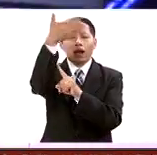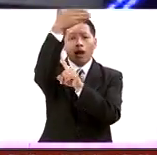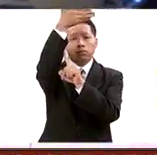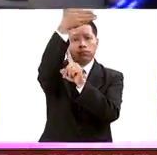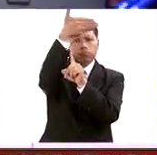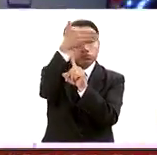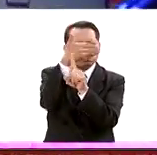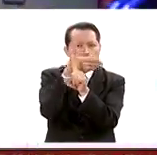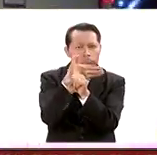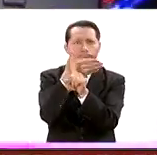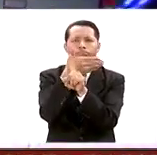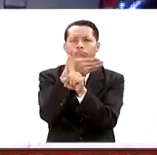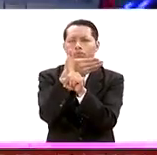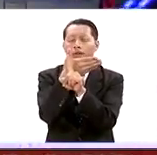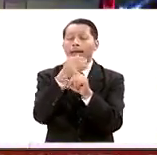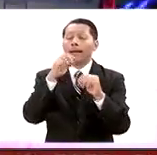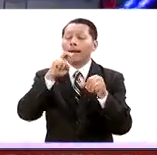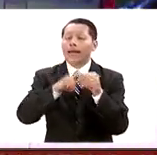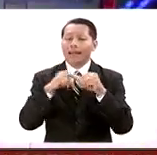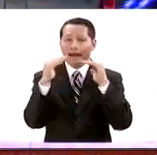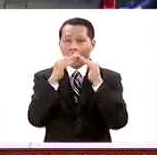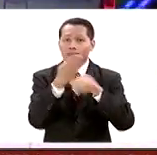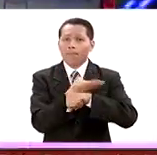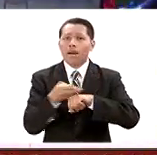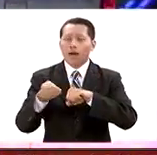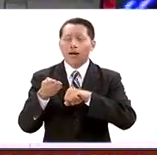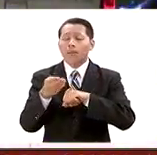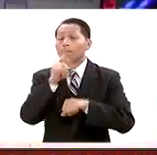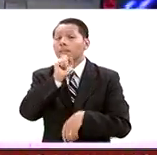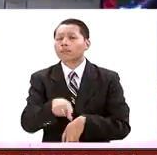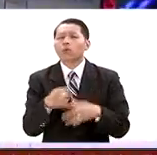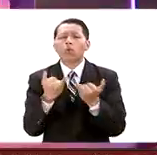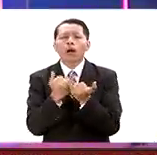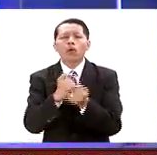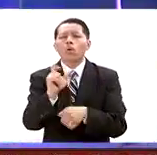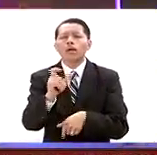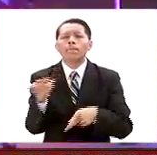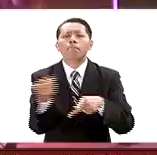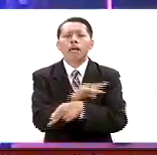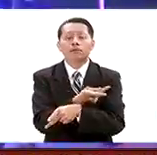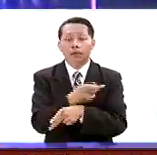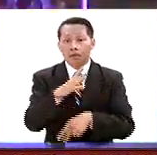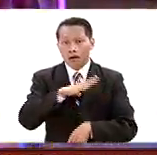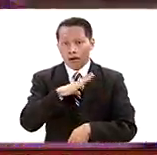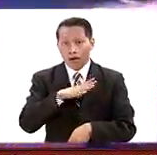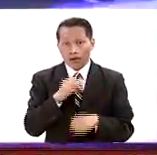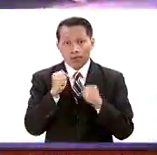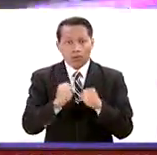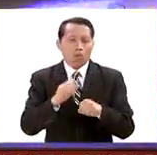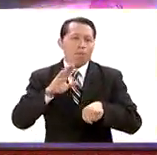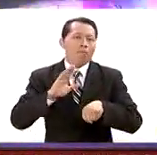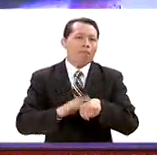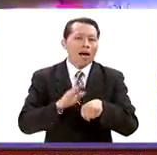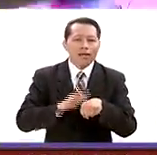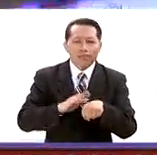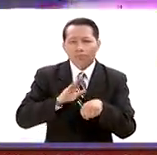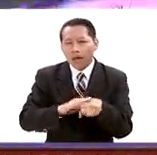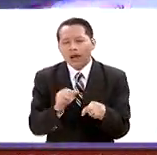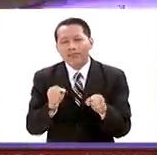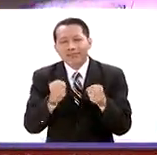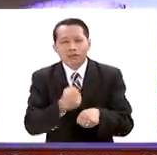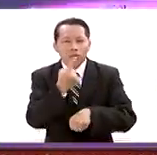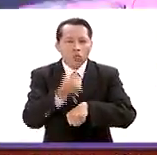en la Casa Blanca y cuando un incidente ocurre en esa naturaleza, automáticamente hay un incremento de los refuerzos de seguridad,